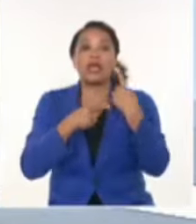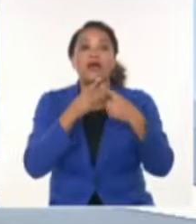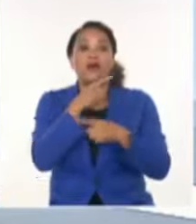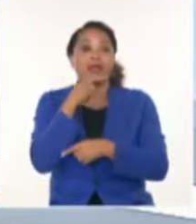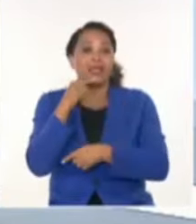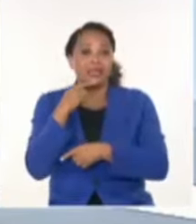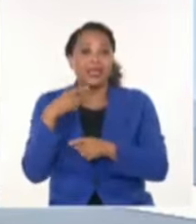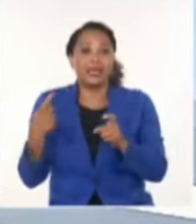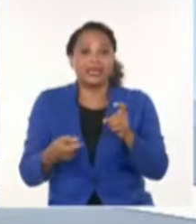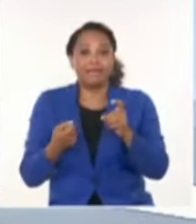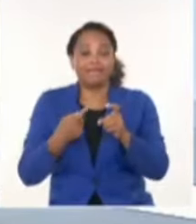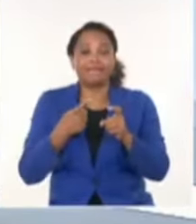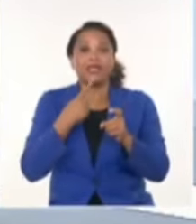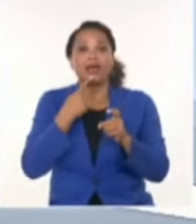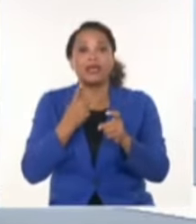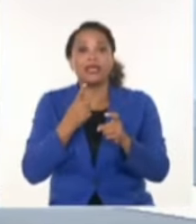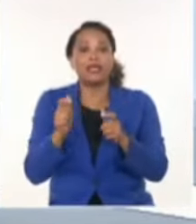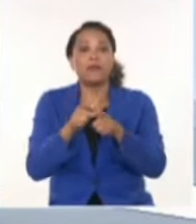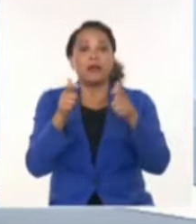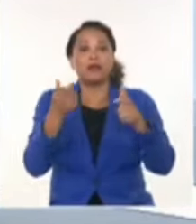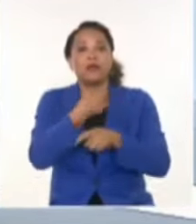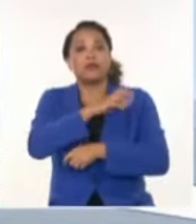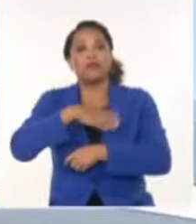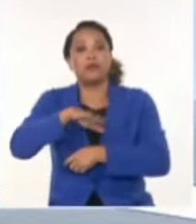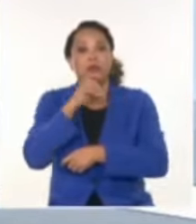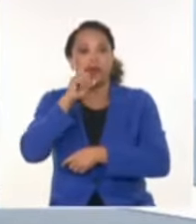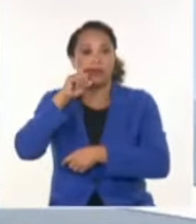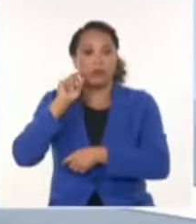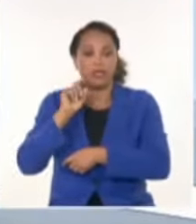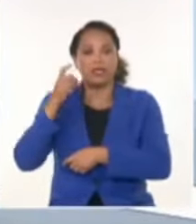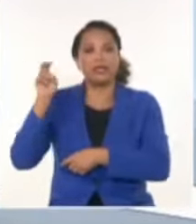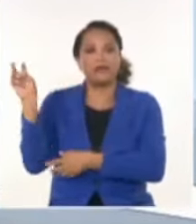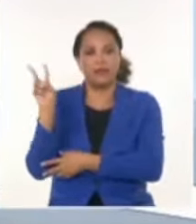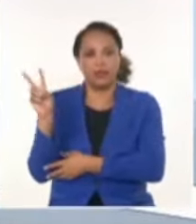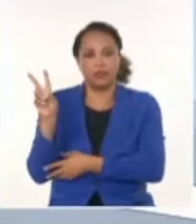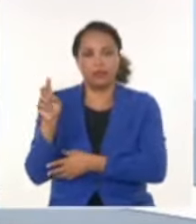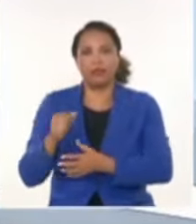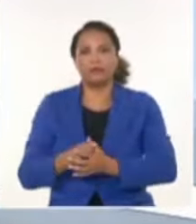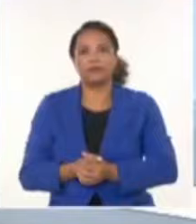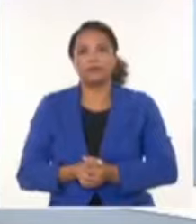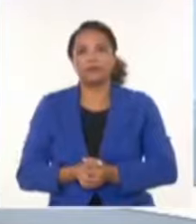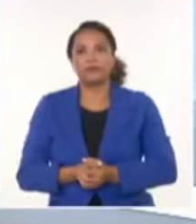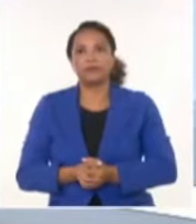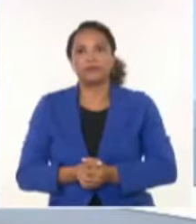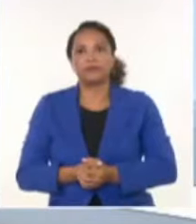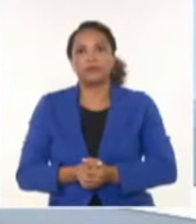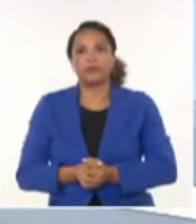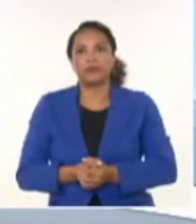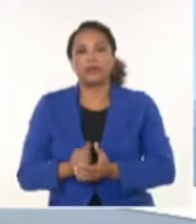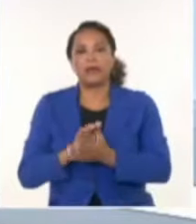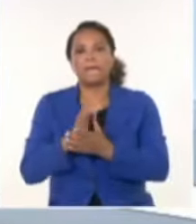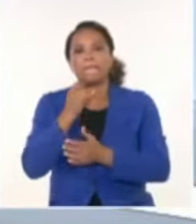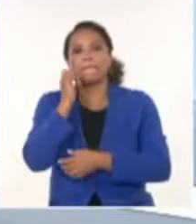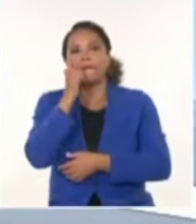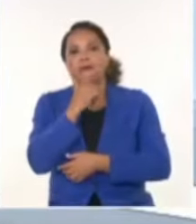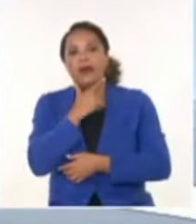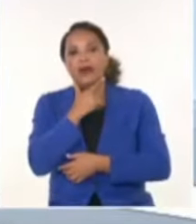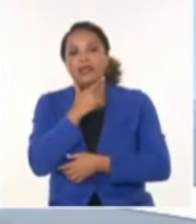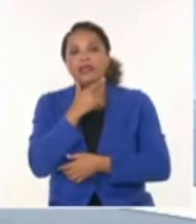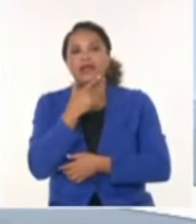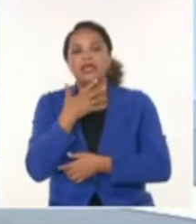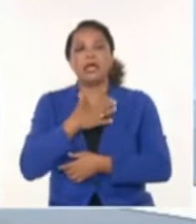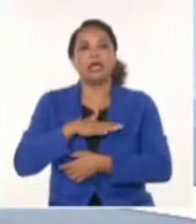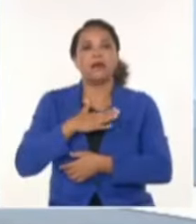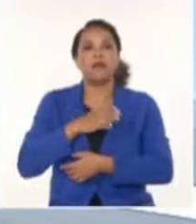corriendo en las calles sea mayoritariamente chavista. Pero volviendo al fraude, los hechos son María Corina, curiosamente calmada y sonriente,